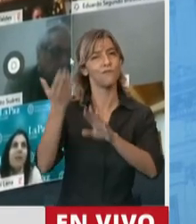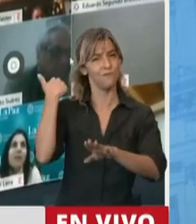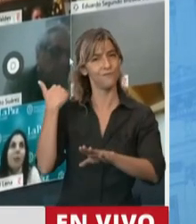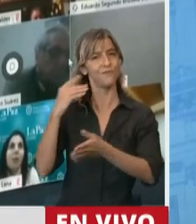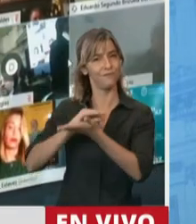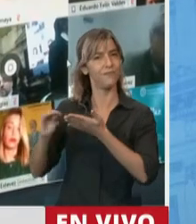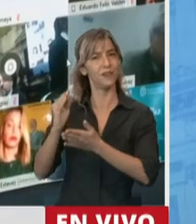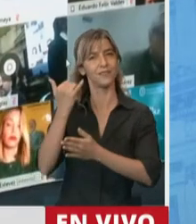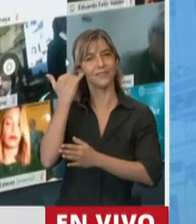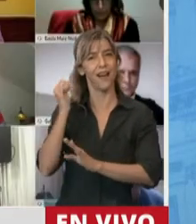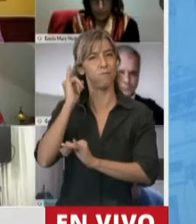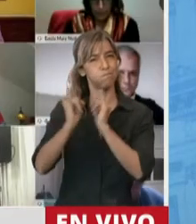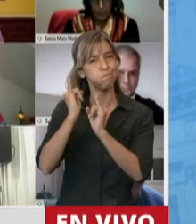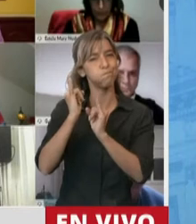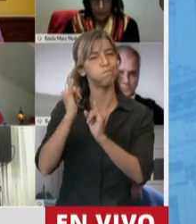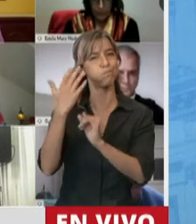yo,